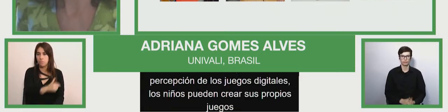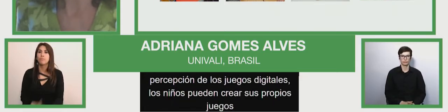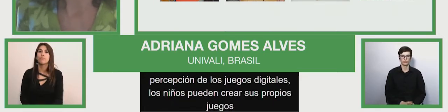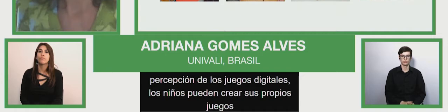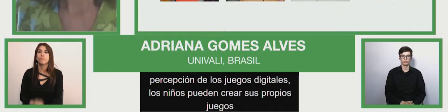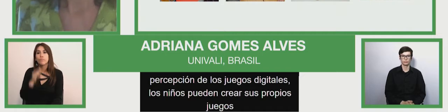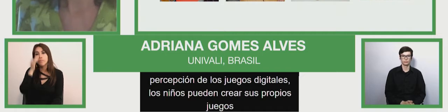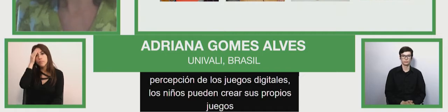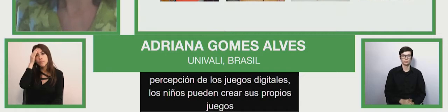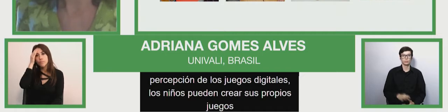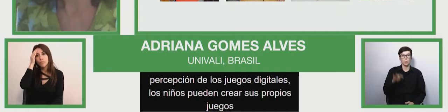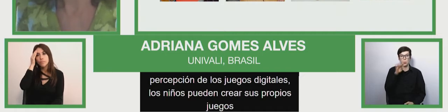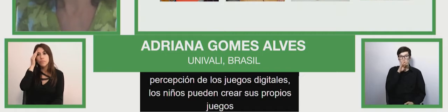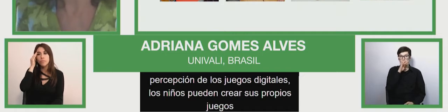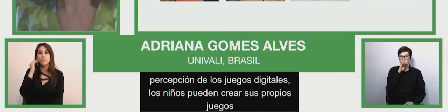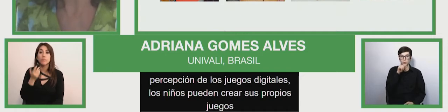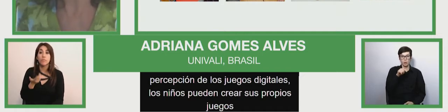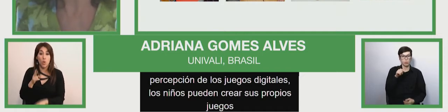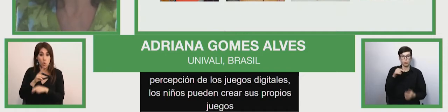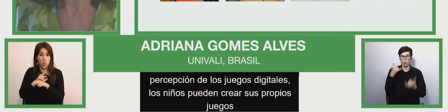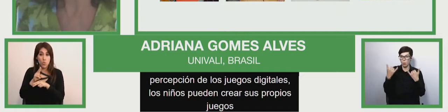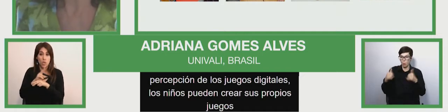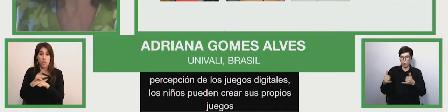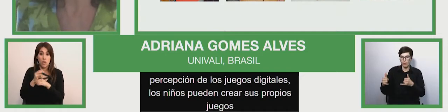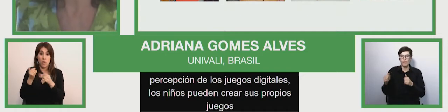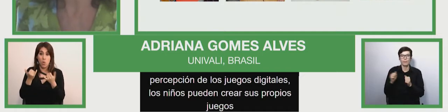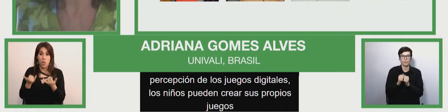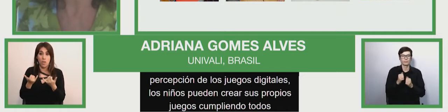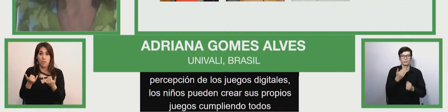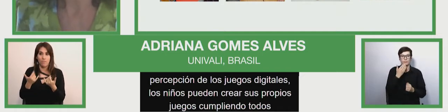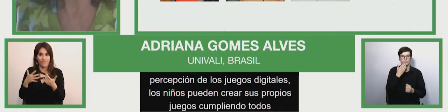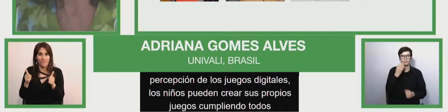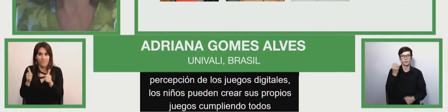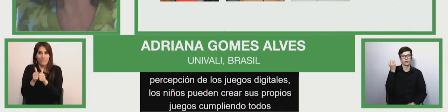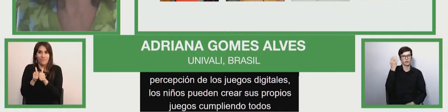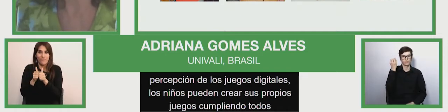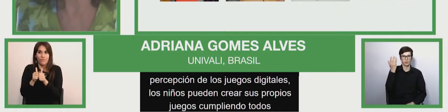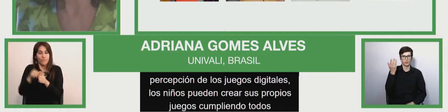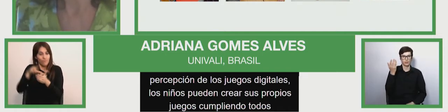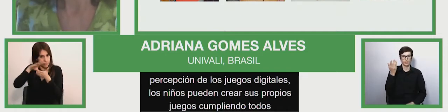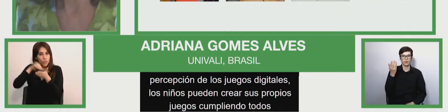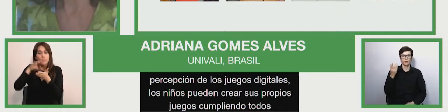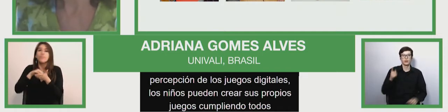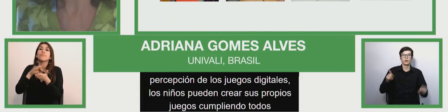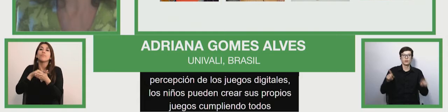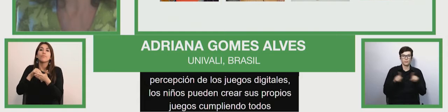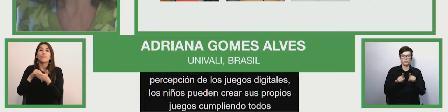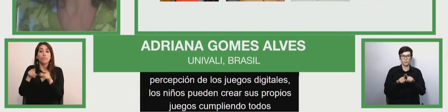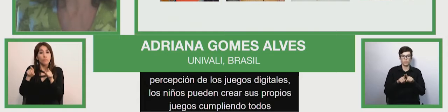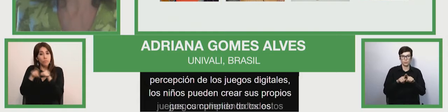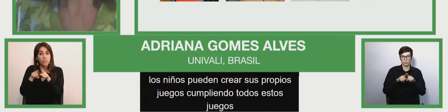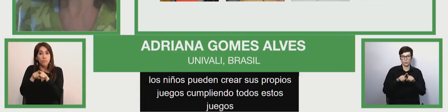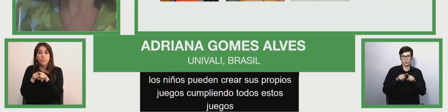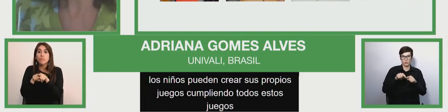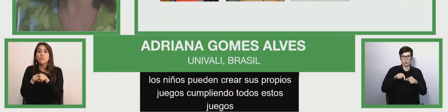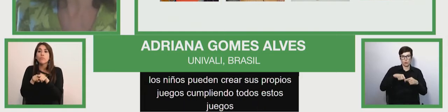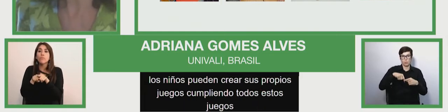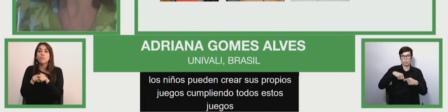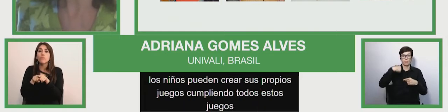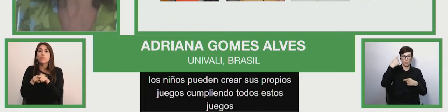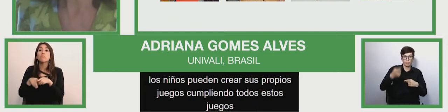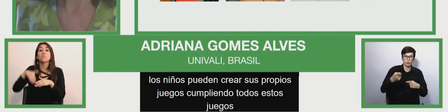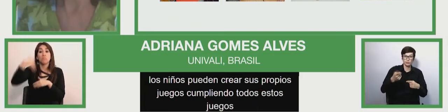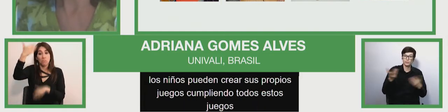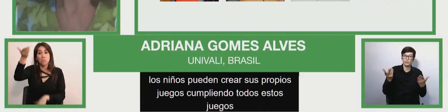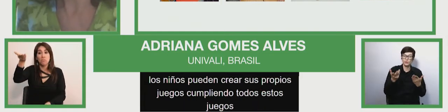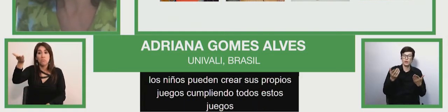cumpliendo todos estos juegos. Luego, la próxima es la creación de juegos